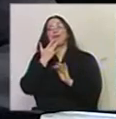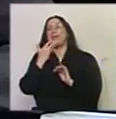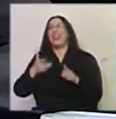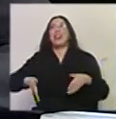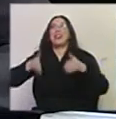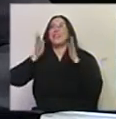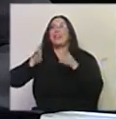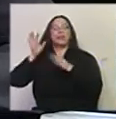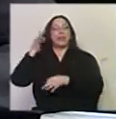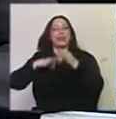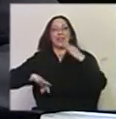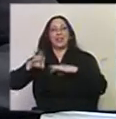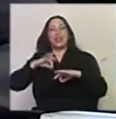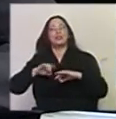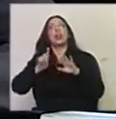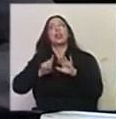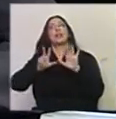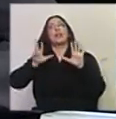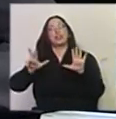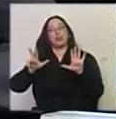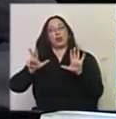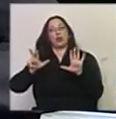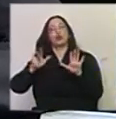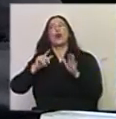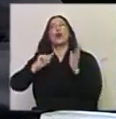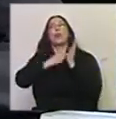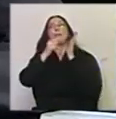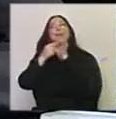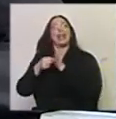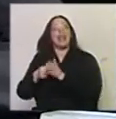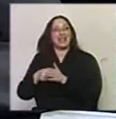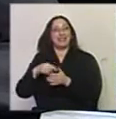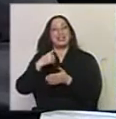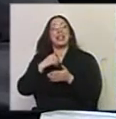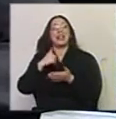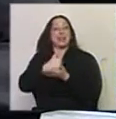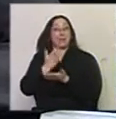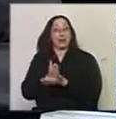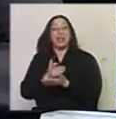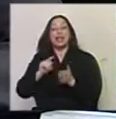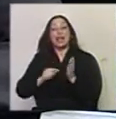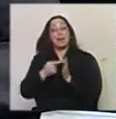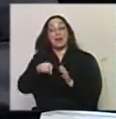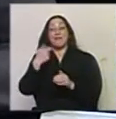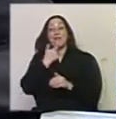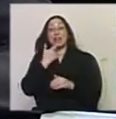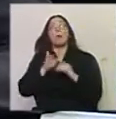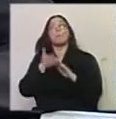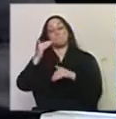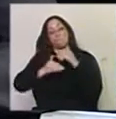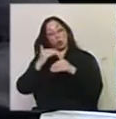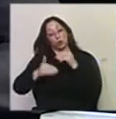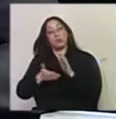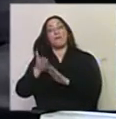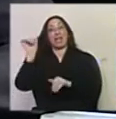teatrales en las 18 restantes capitales del país. Esta capital, que todavía no lo tiene, está en proceso, esperemos que